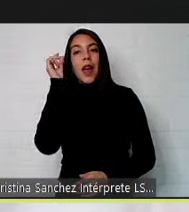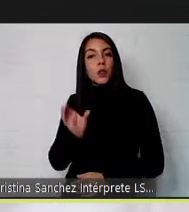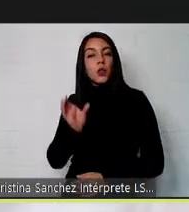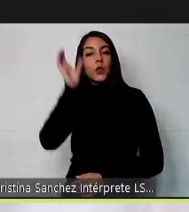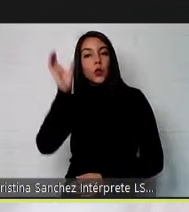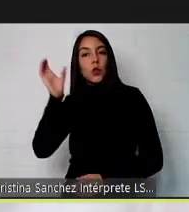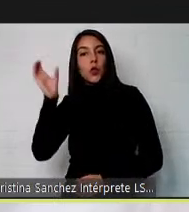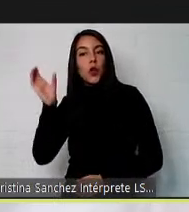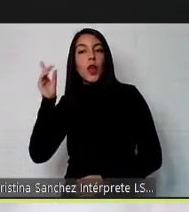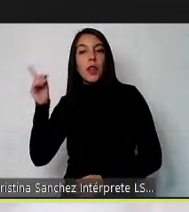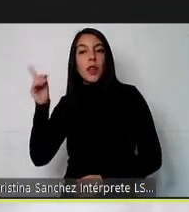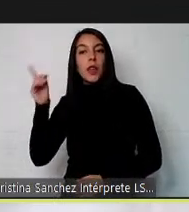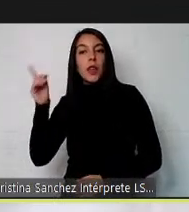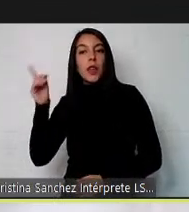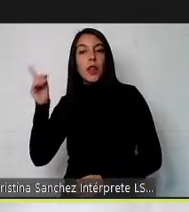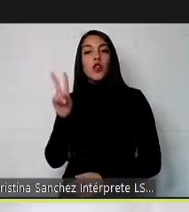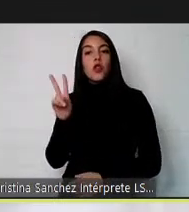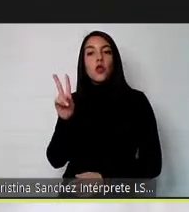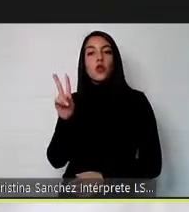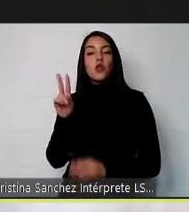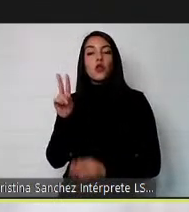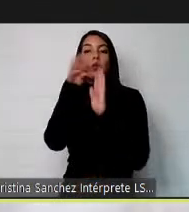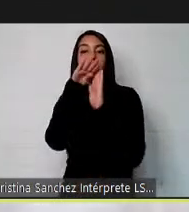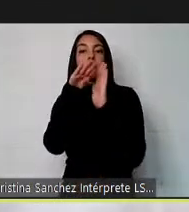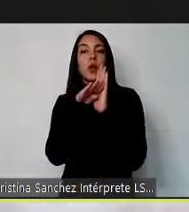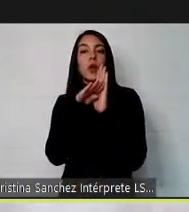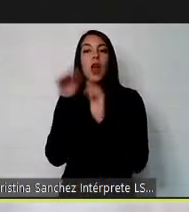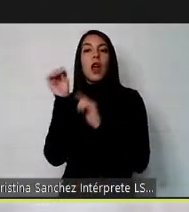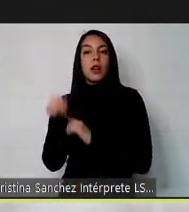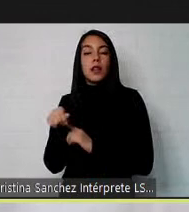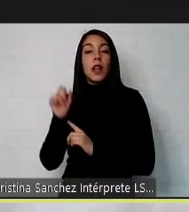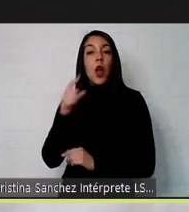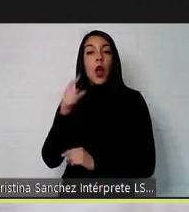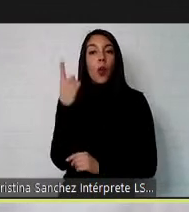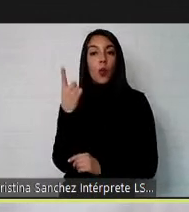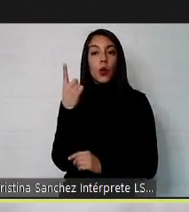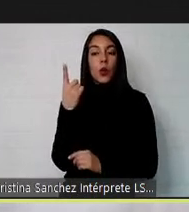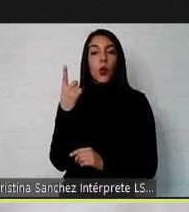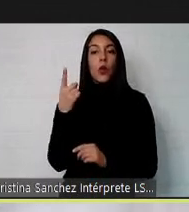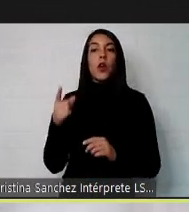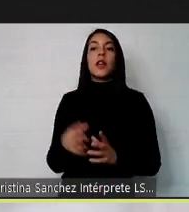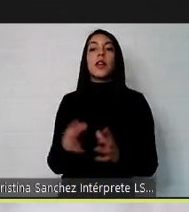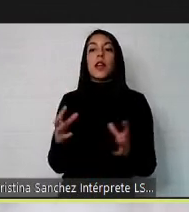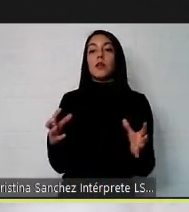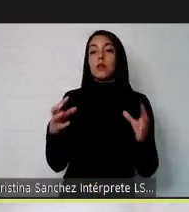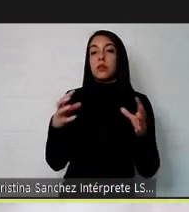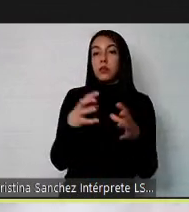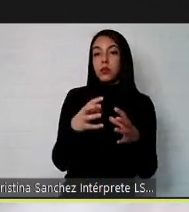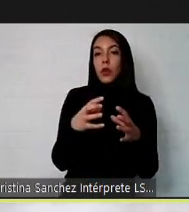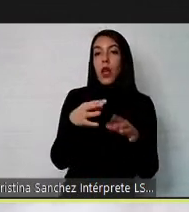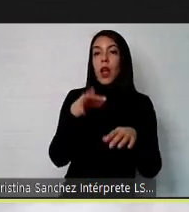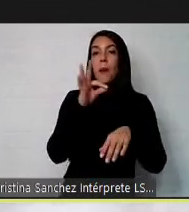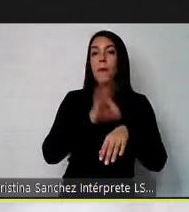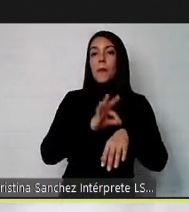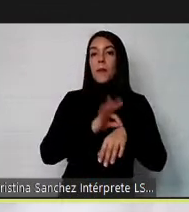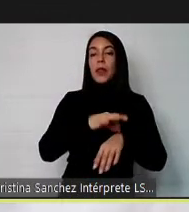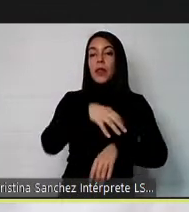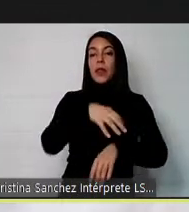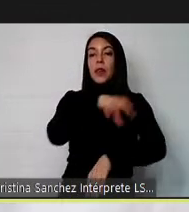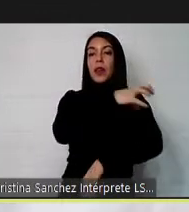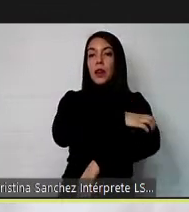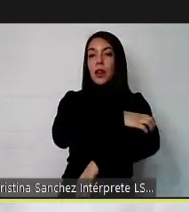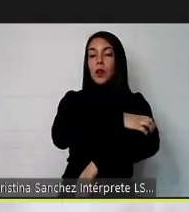dos alternativas para estar acreditadas una que la comisión médica regional que es quien